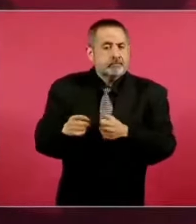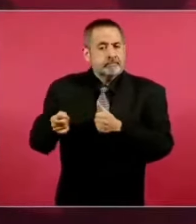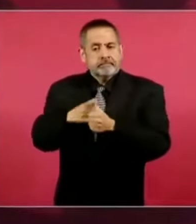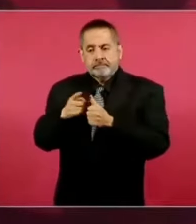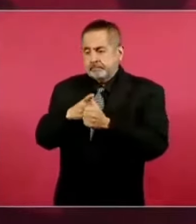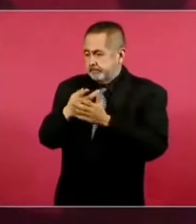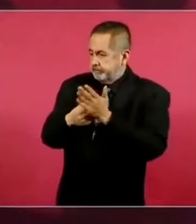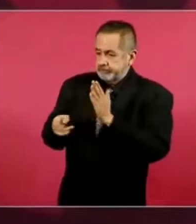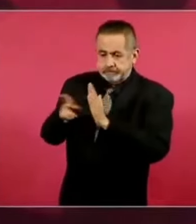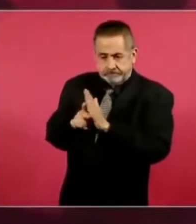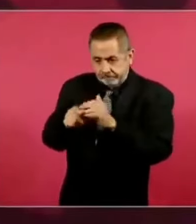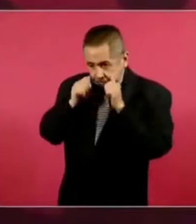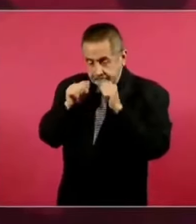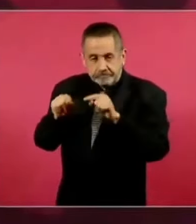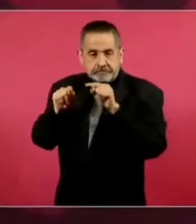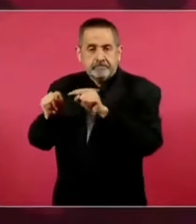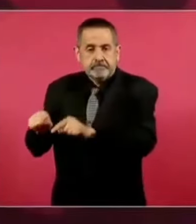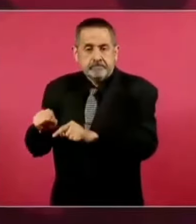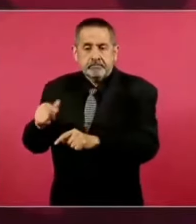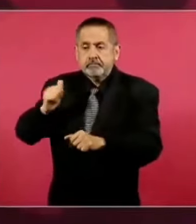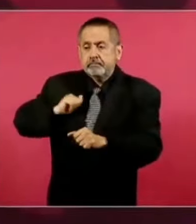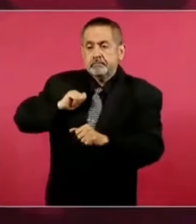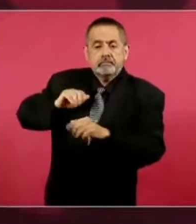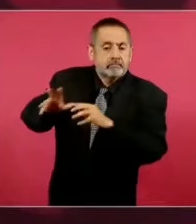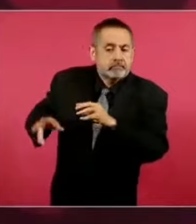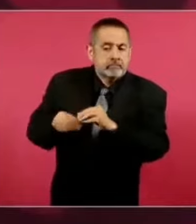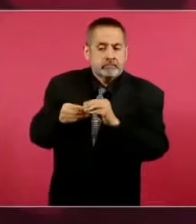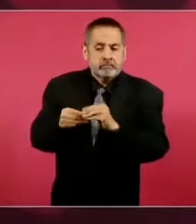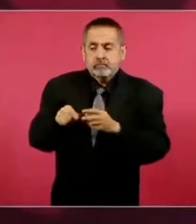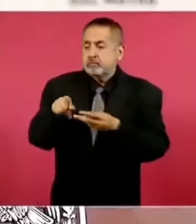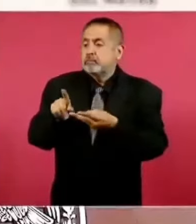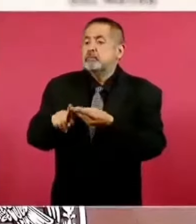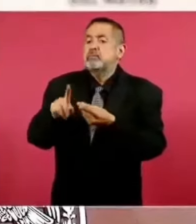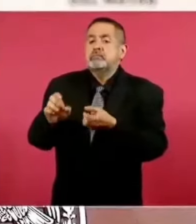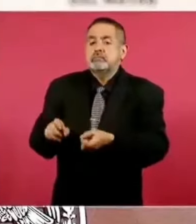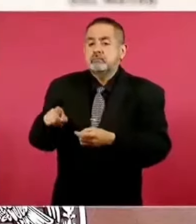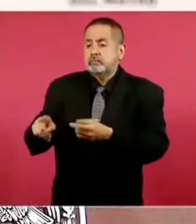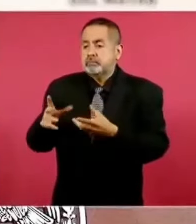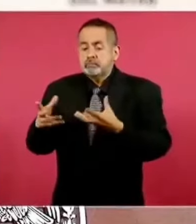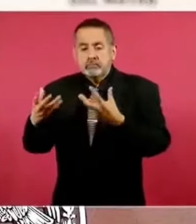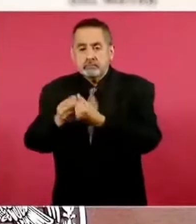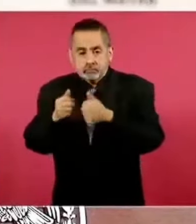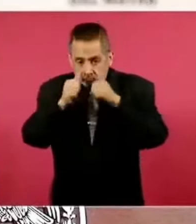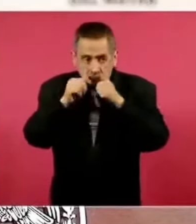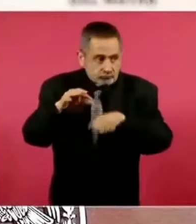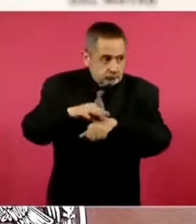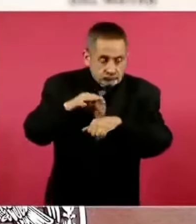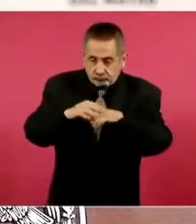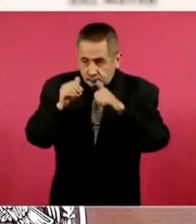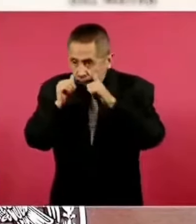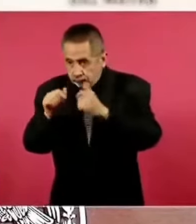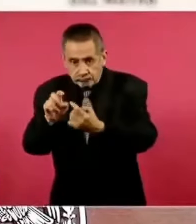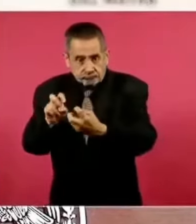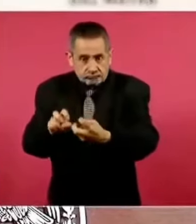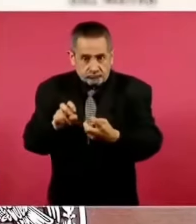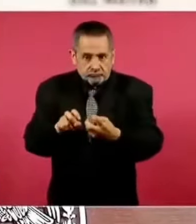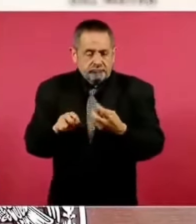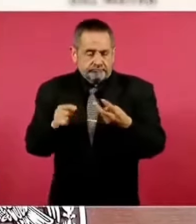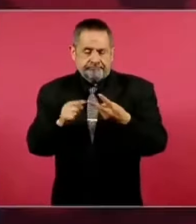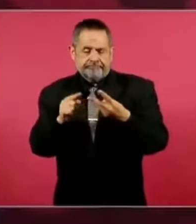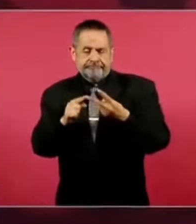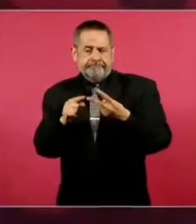de la basificación tiene que ver con antigüedad, con que estén en unidades de atención médica y con ciertas categorías. Entonces,